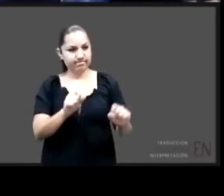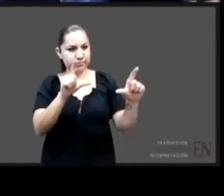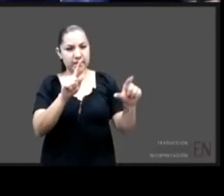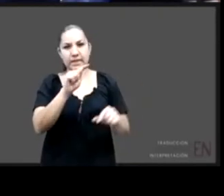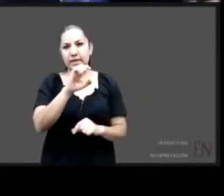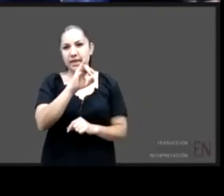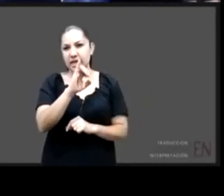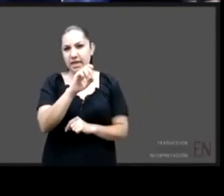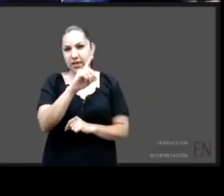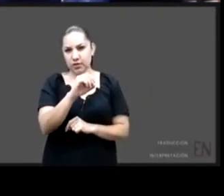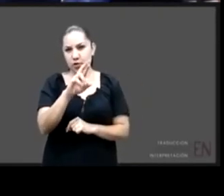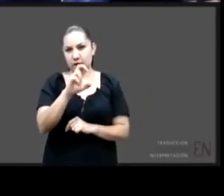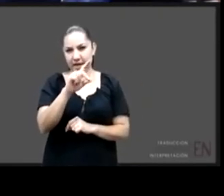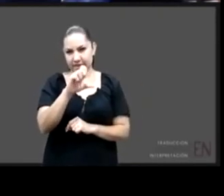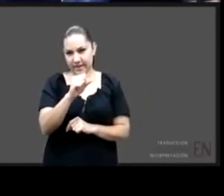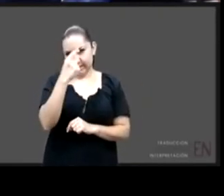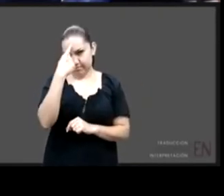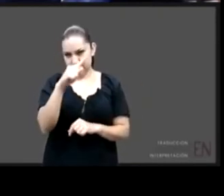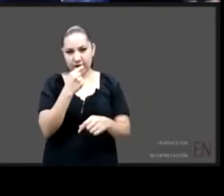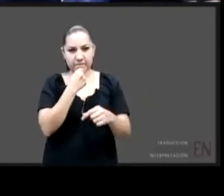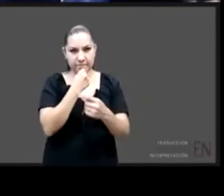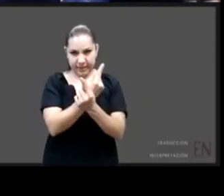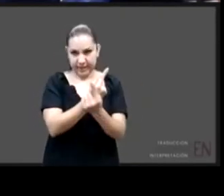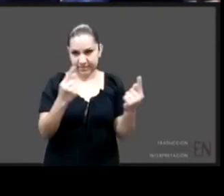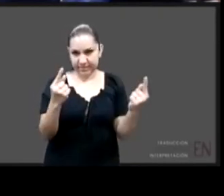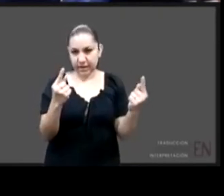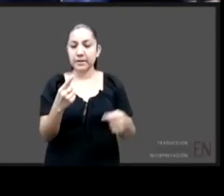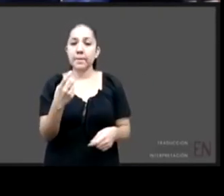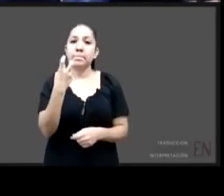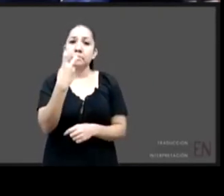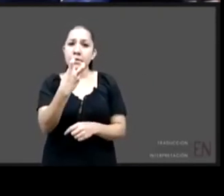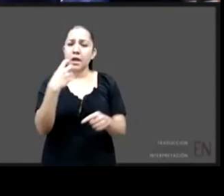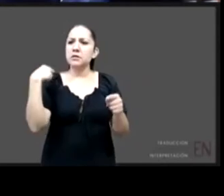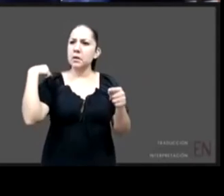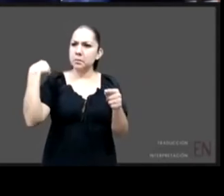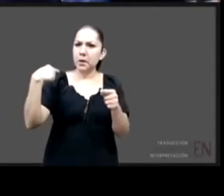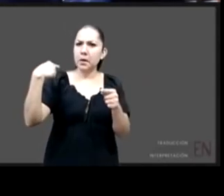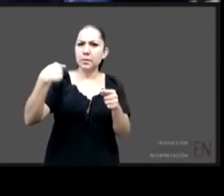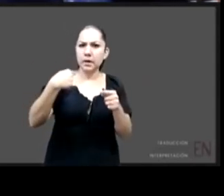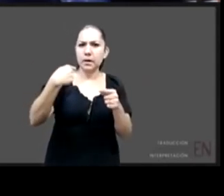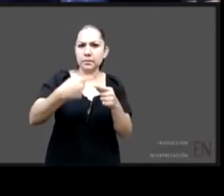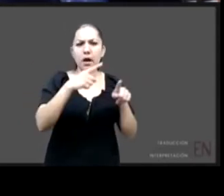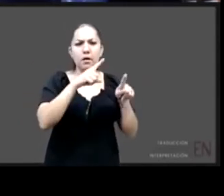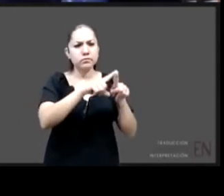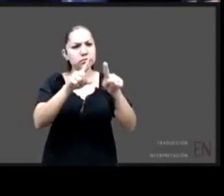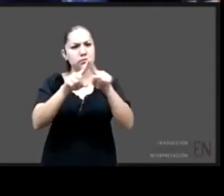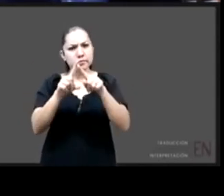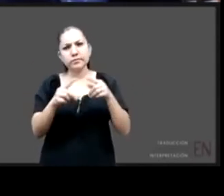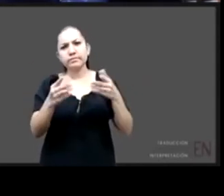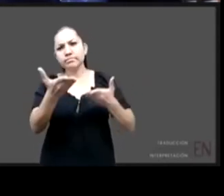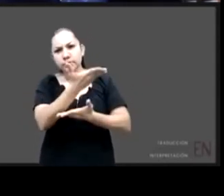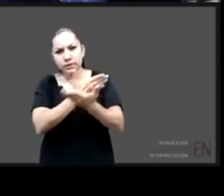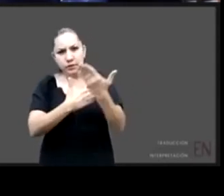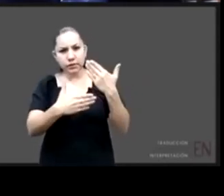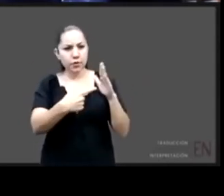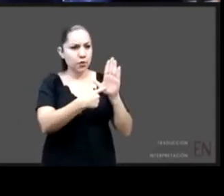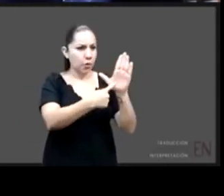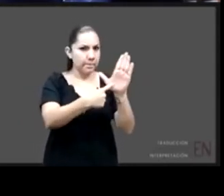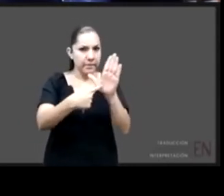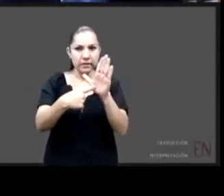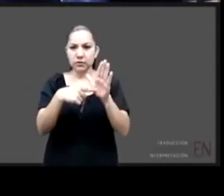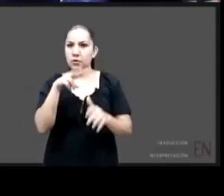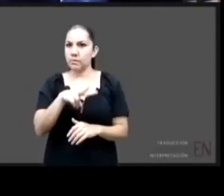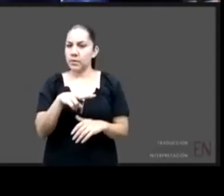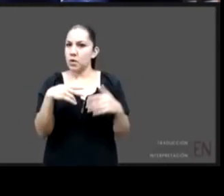por la Infancia. Creo que ha sido un tiempo muy arduo, muy continuo de diálogos porque